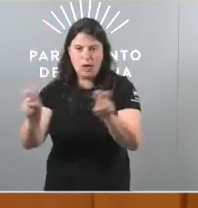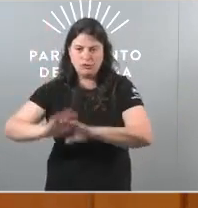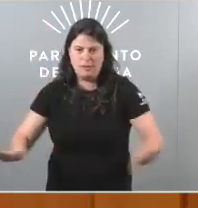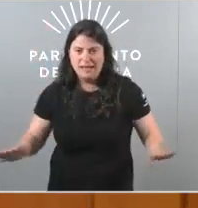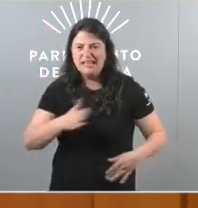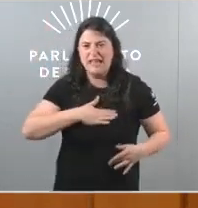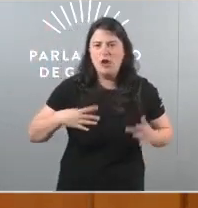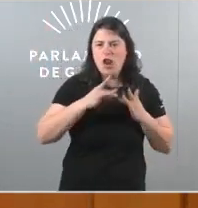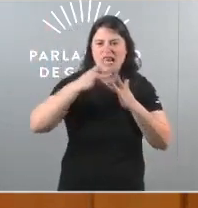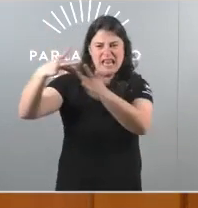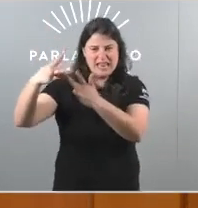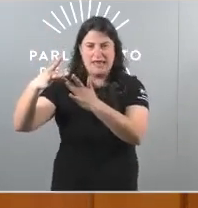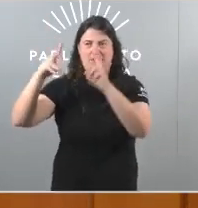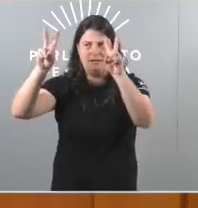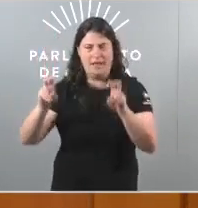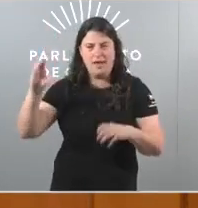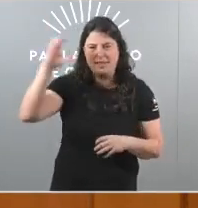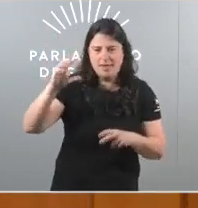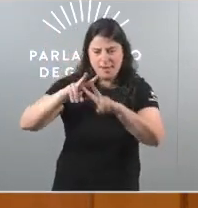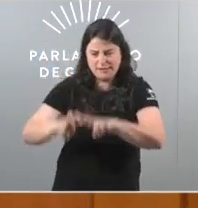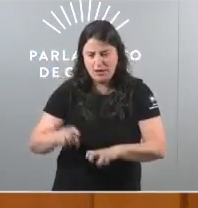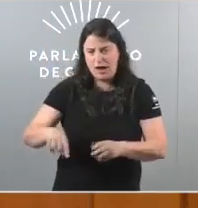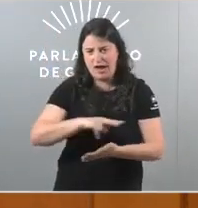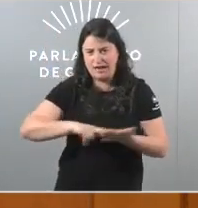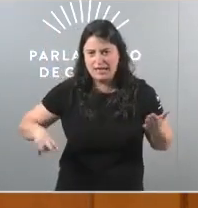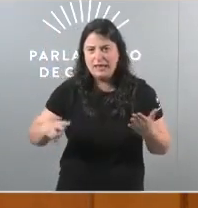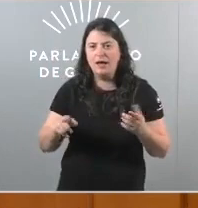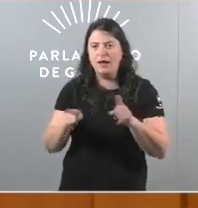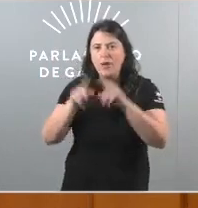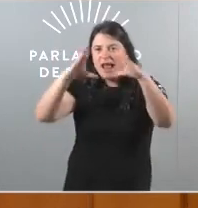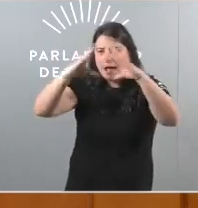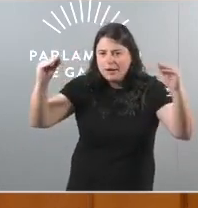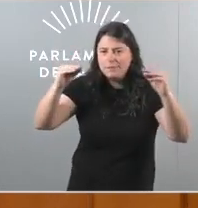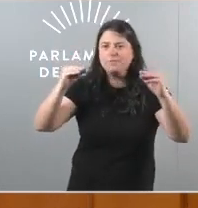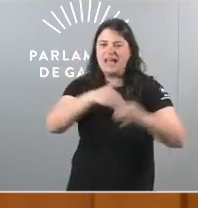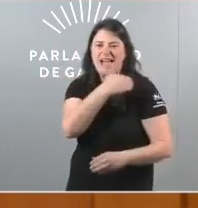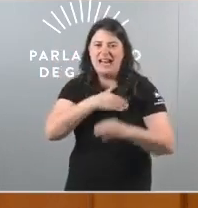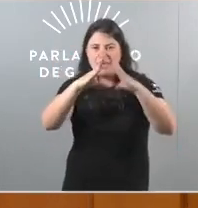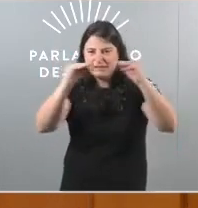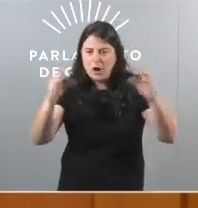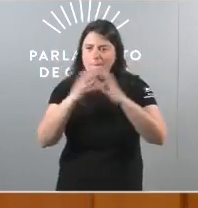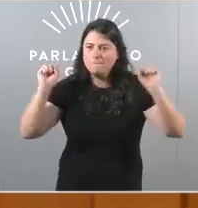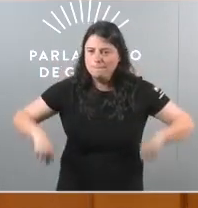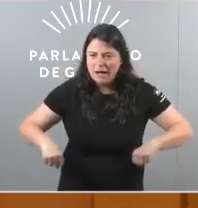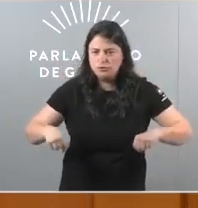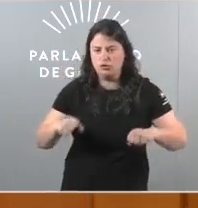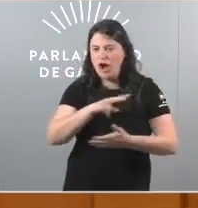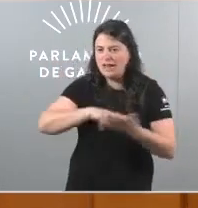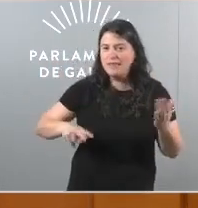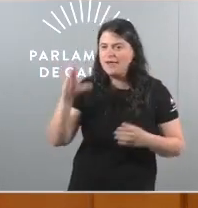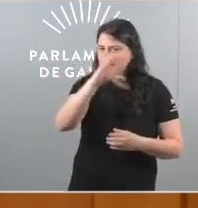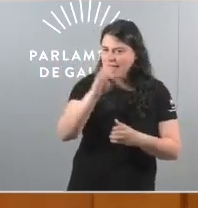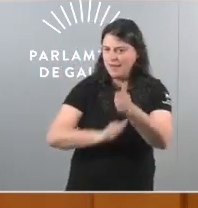vanguarda da ciencia e da investigación definindo a carreira investigadora cun pacto galego pola ciencia que